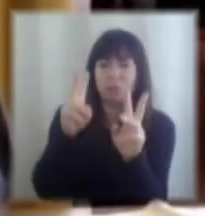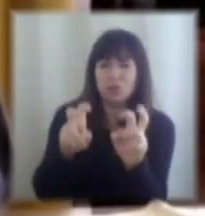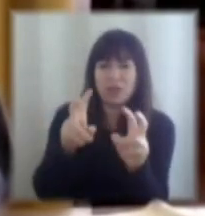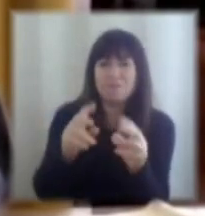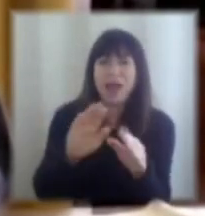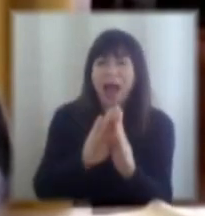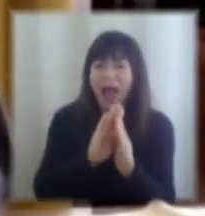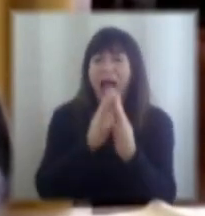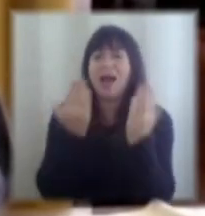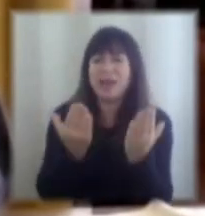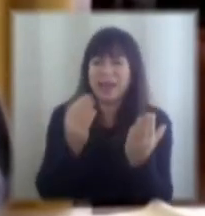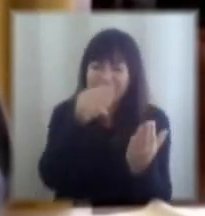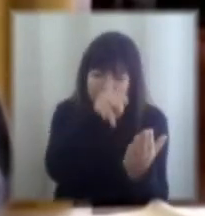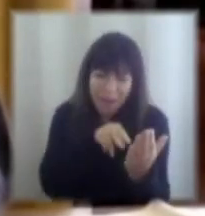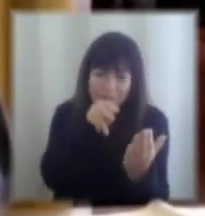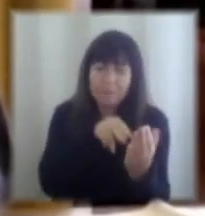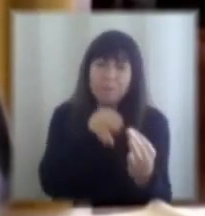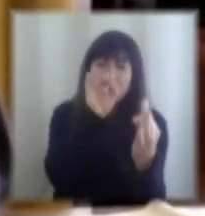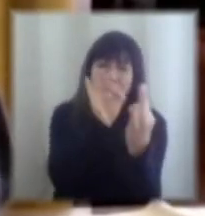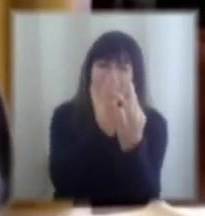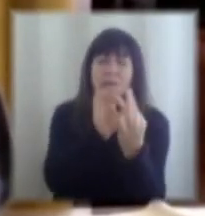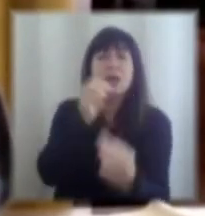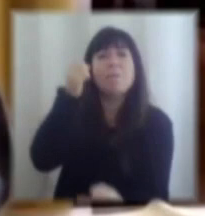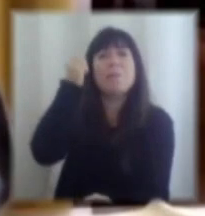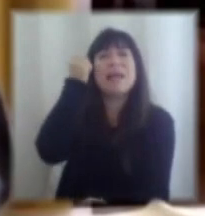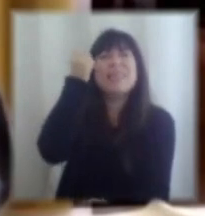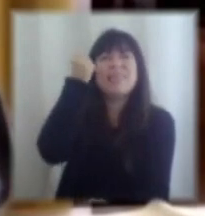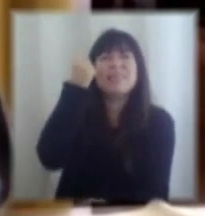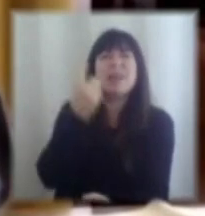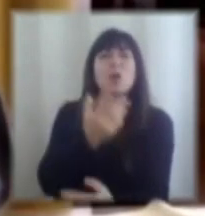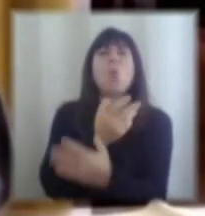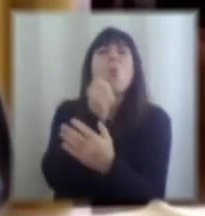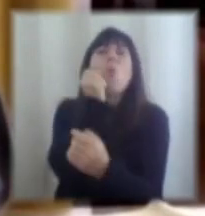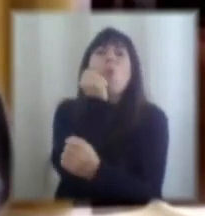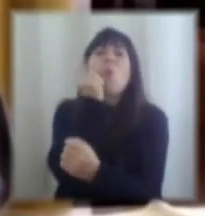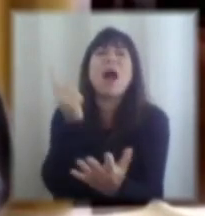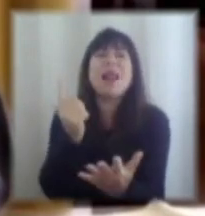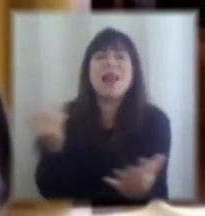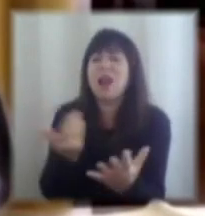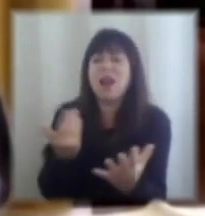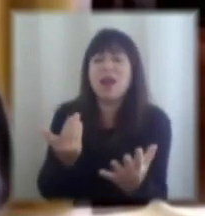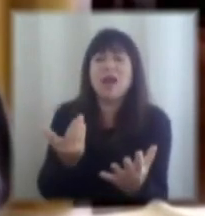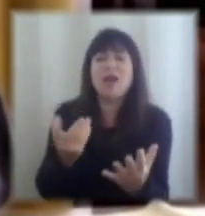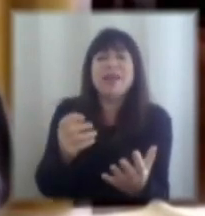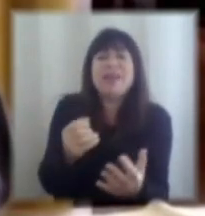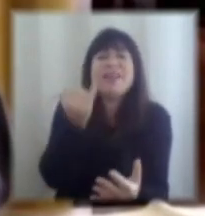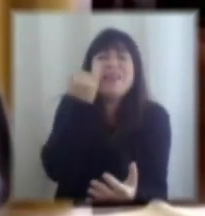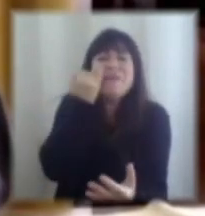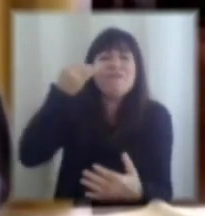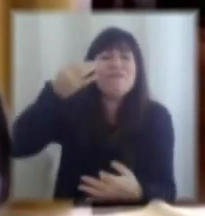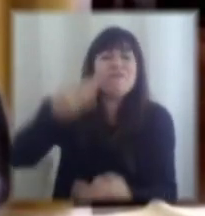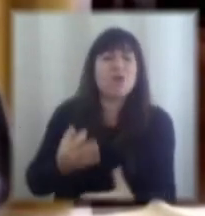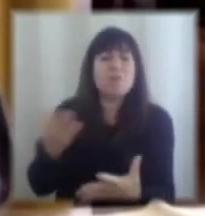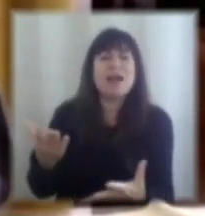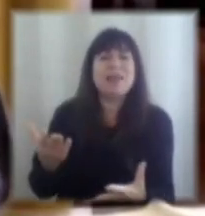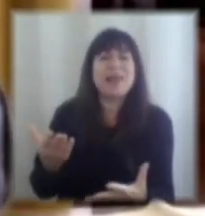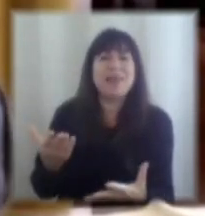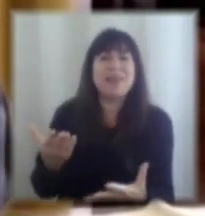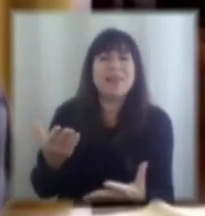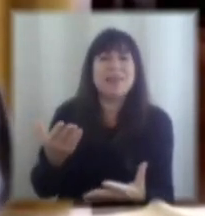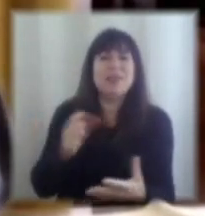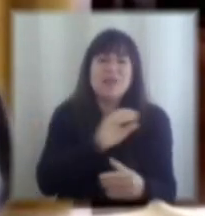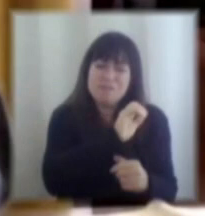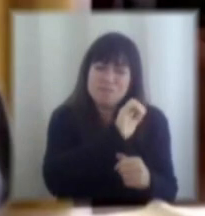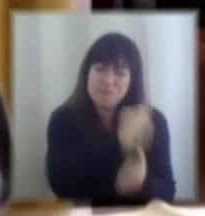precisa para entender tenemos que entender claramente cuáles son las fuentes de la informalidad y atacarla es probable que buena